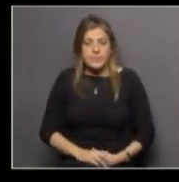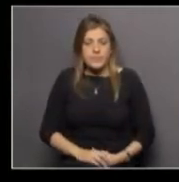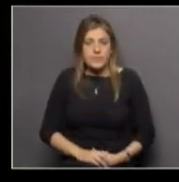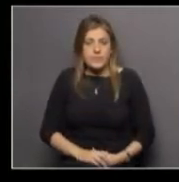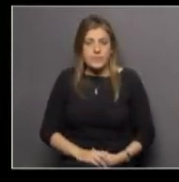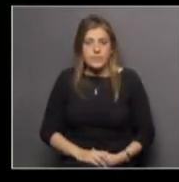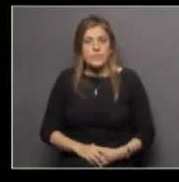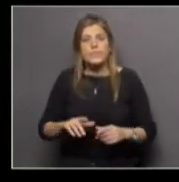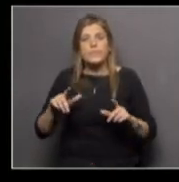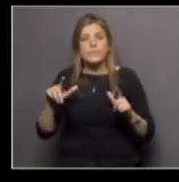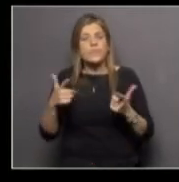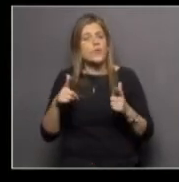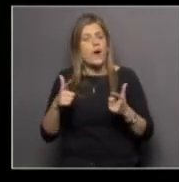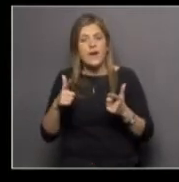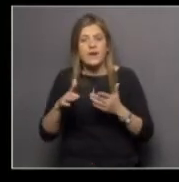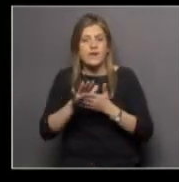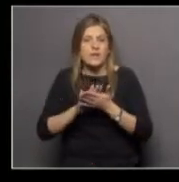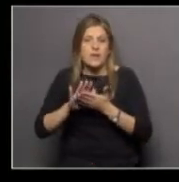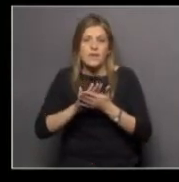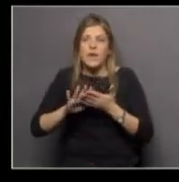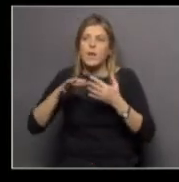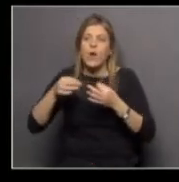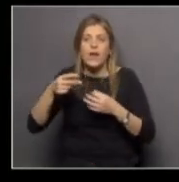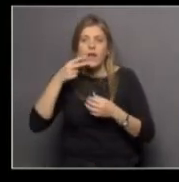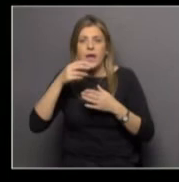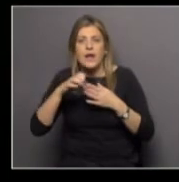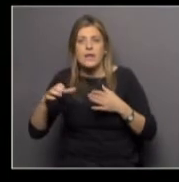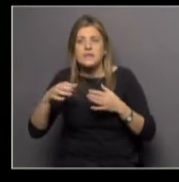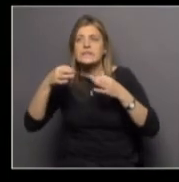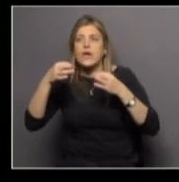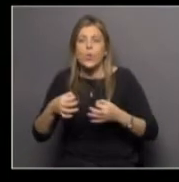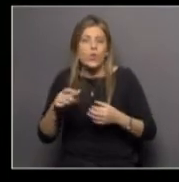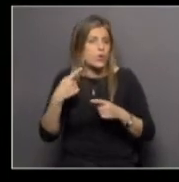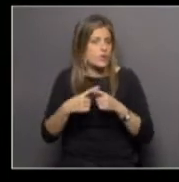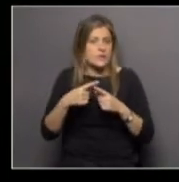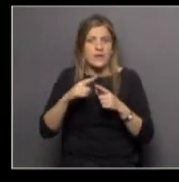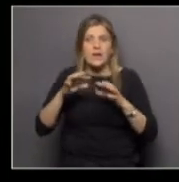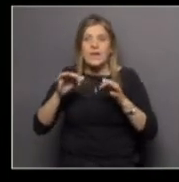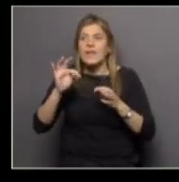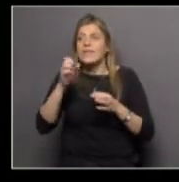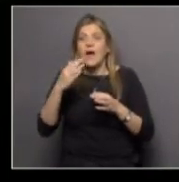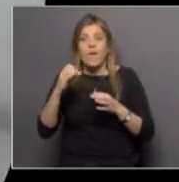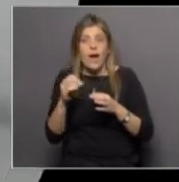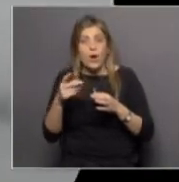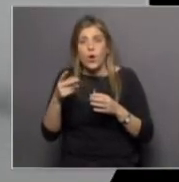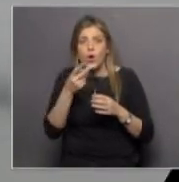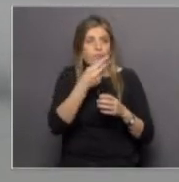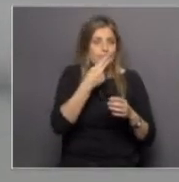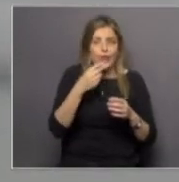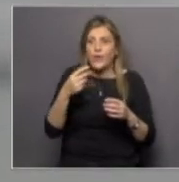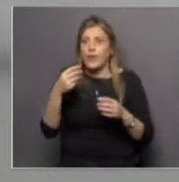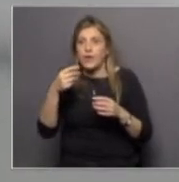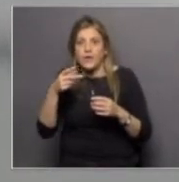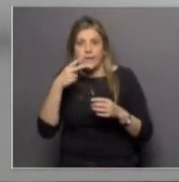no hay ningún tipo de consumo seguro de tabaco tampoco estos dispositivos electrónicos